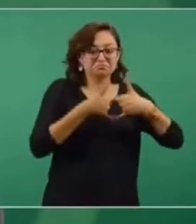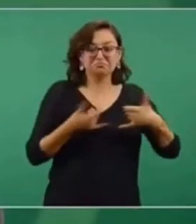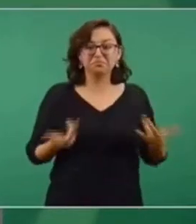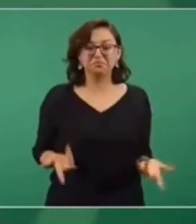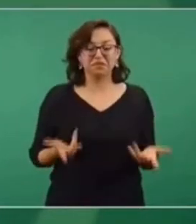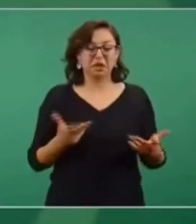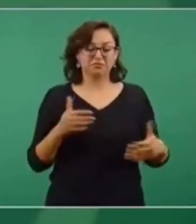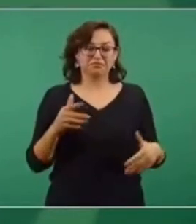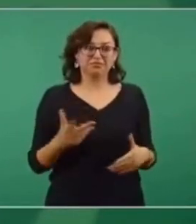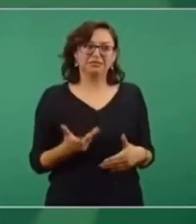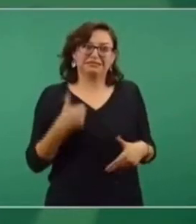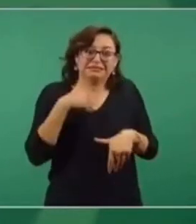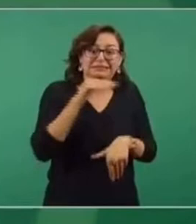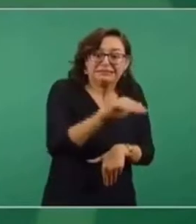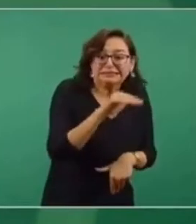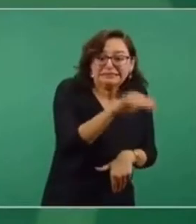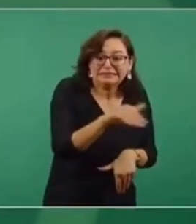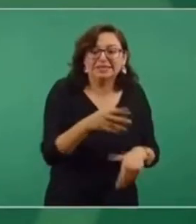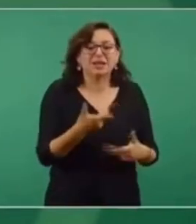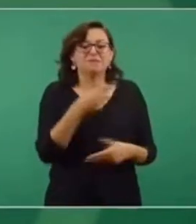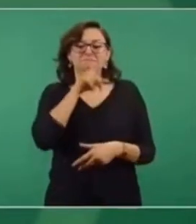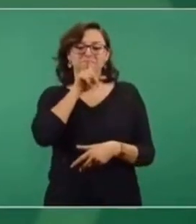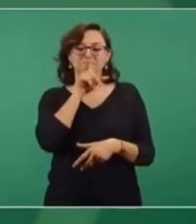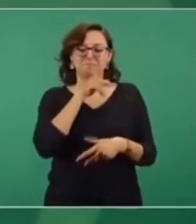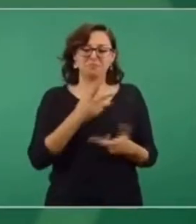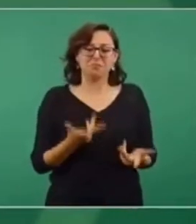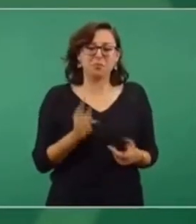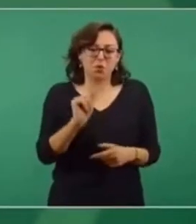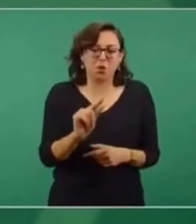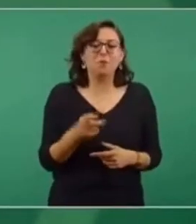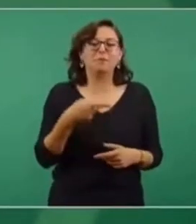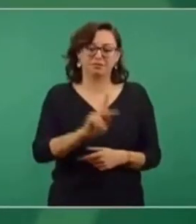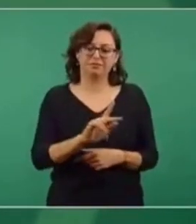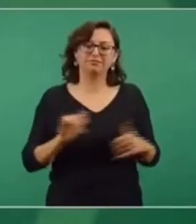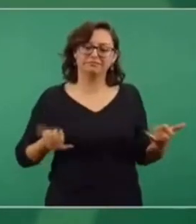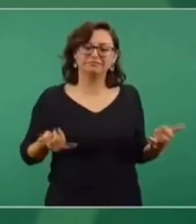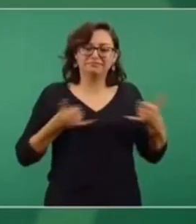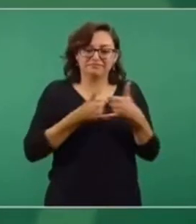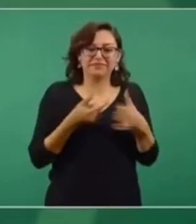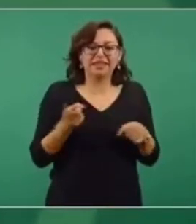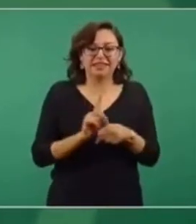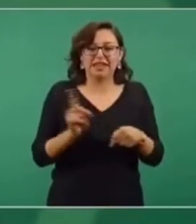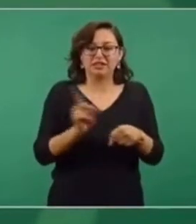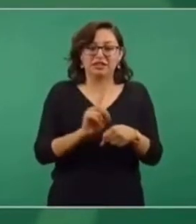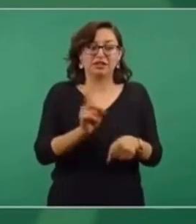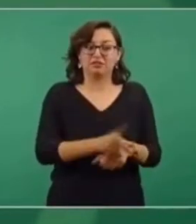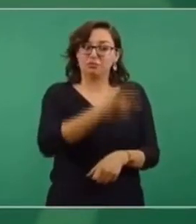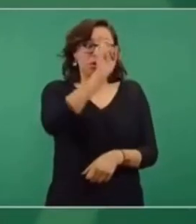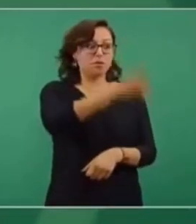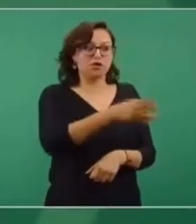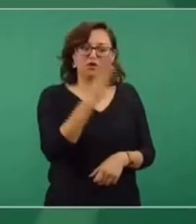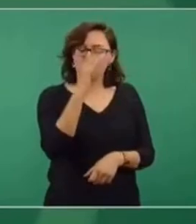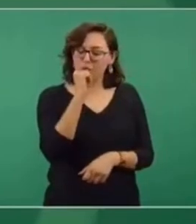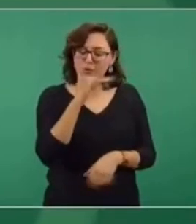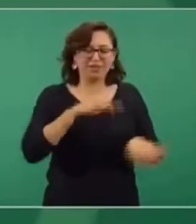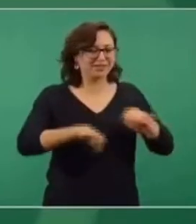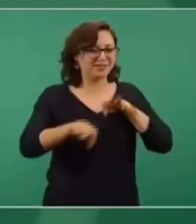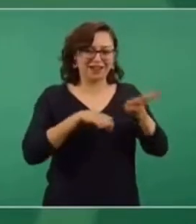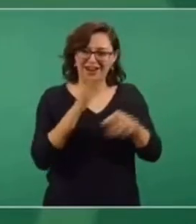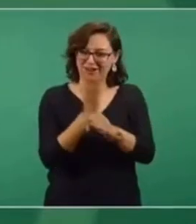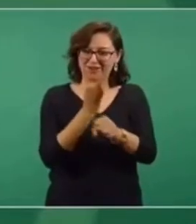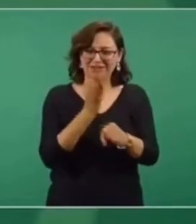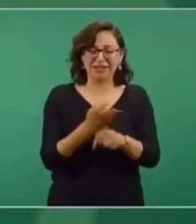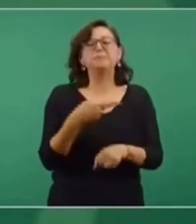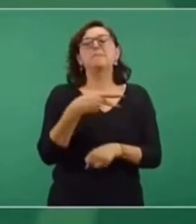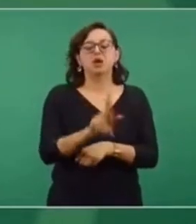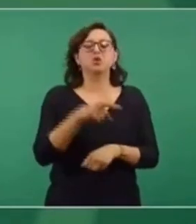molestarlo, trato de no molestarlo en cuestiones de trabajo y casi se lo tenemos prohibido. Pero bueno, hablo para ver